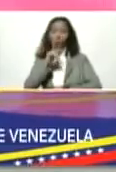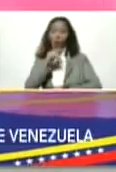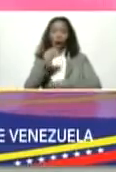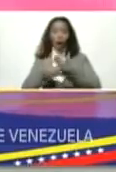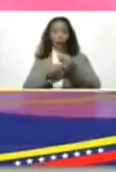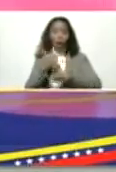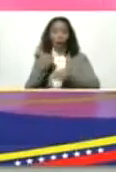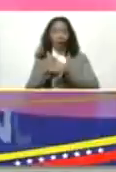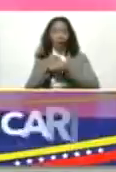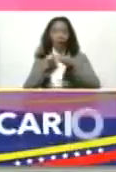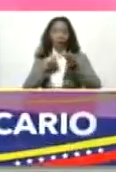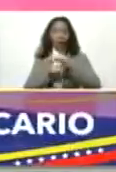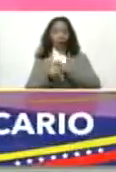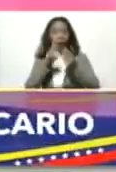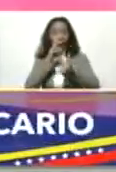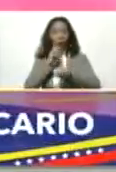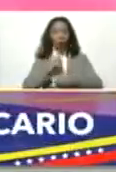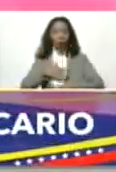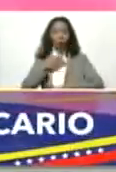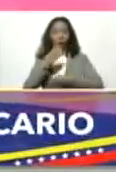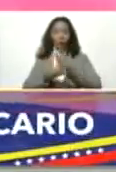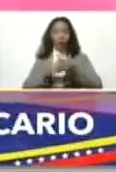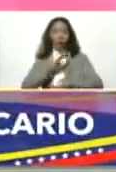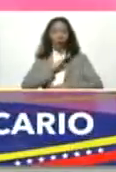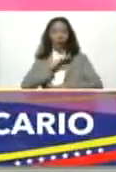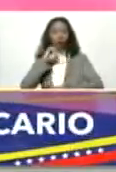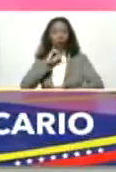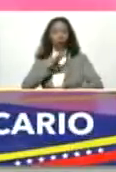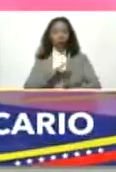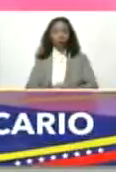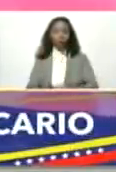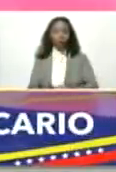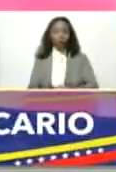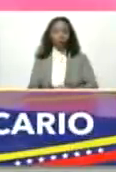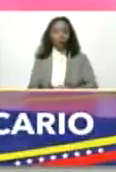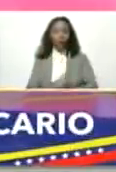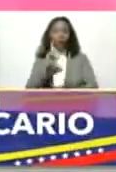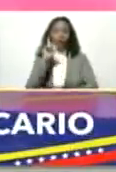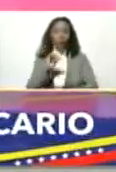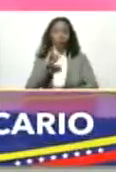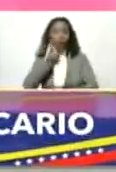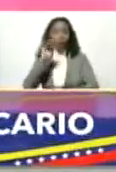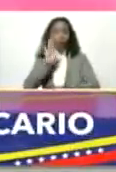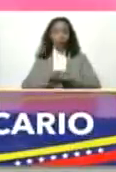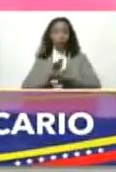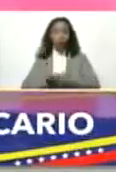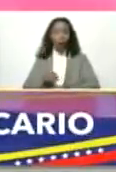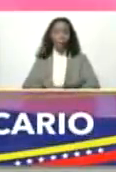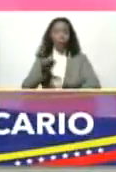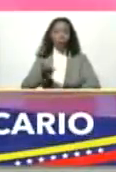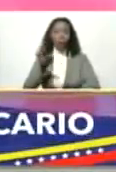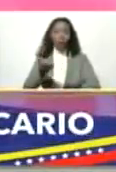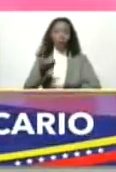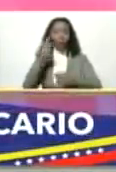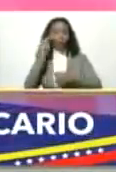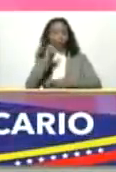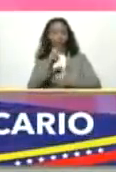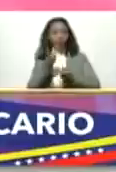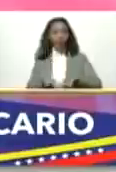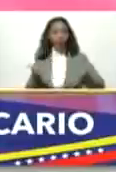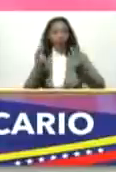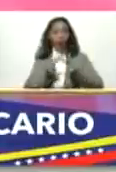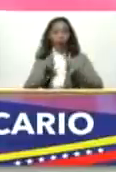acceso a la banca puede empezar a tener un historial. También un anuncio importante que tiene que ver con valores